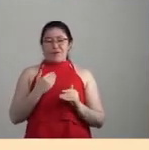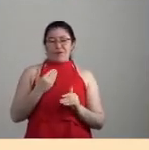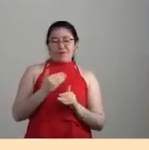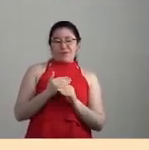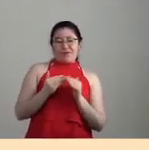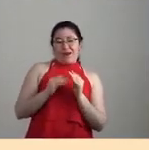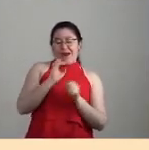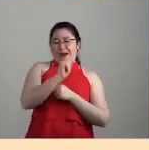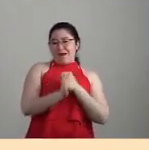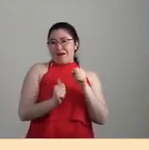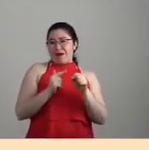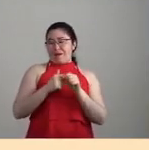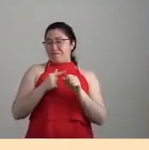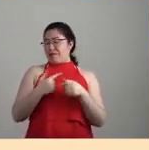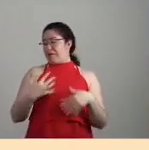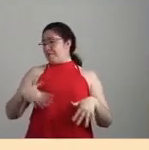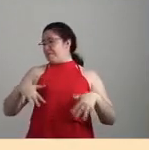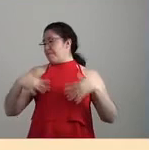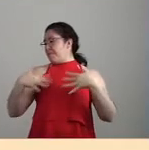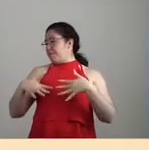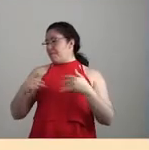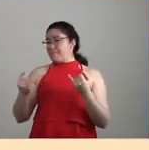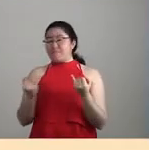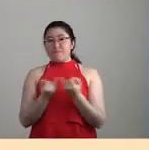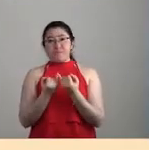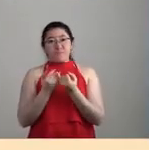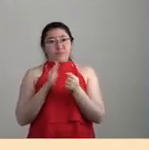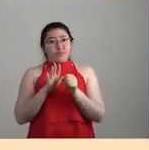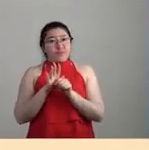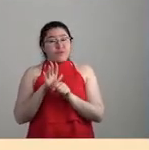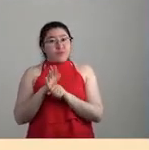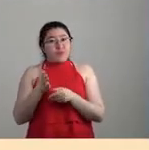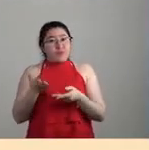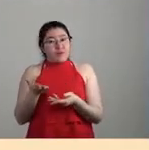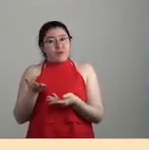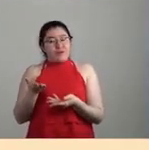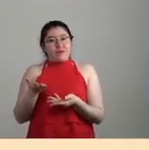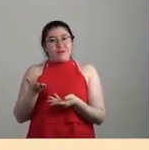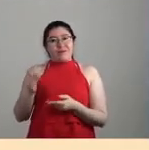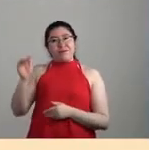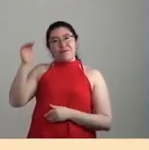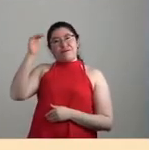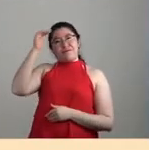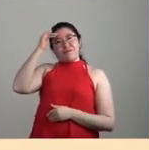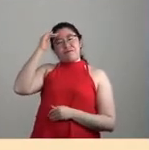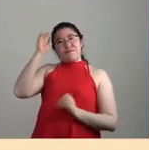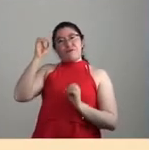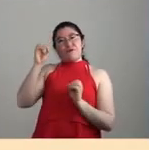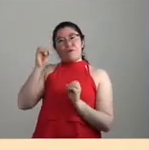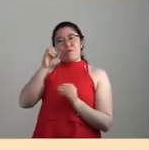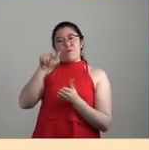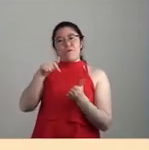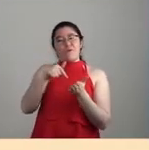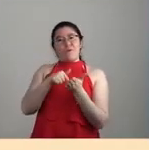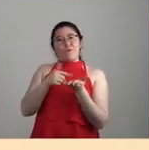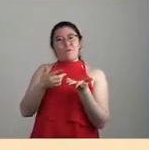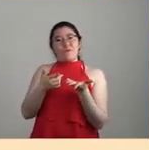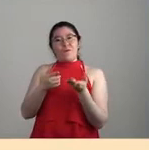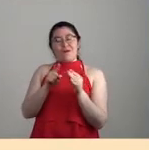que además supone que se ubica en un lugar